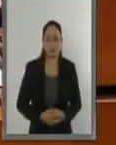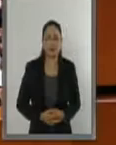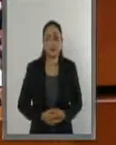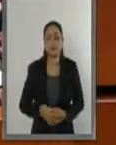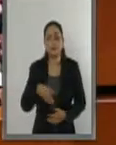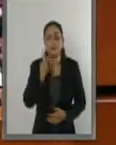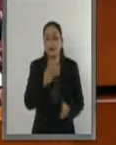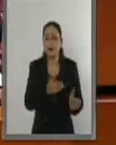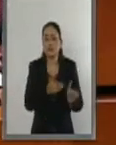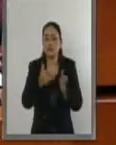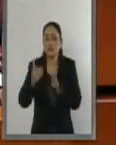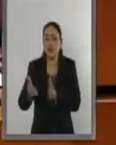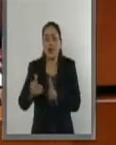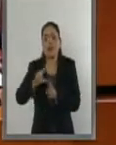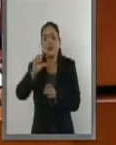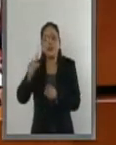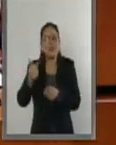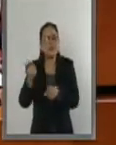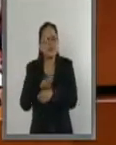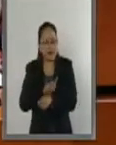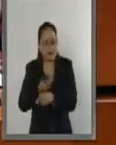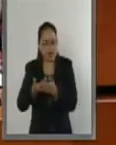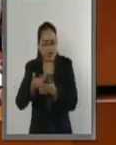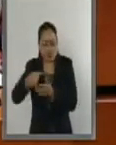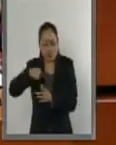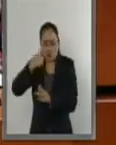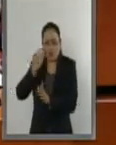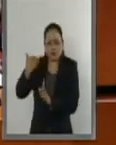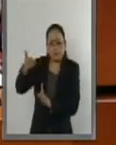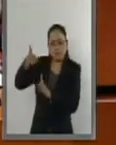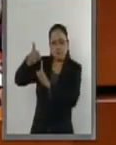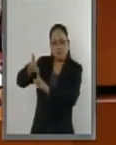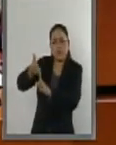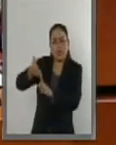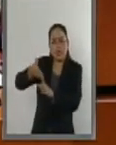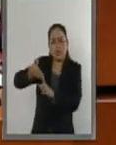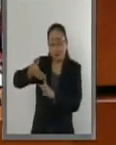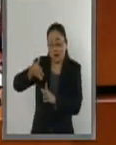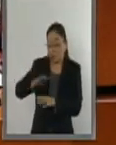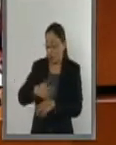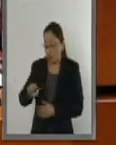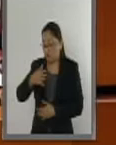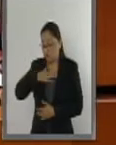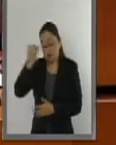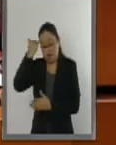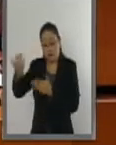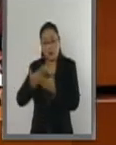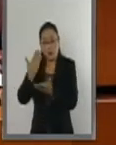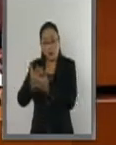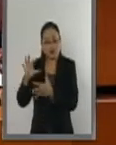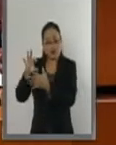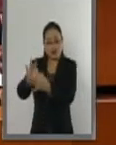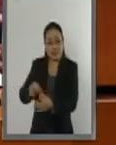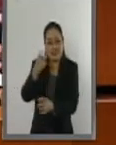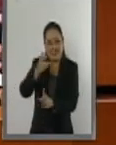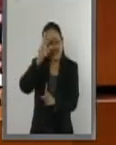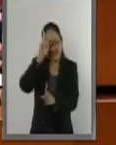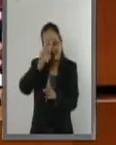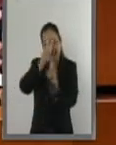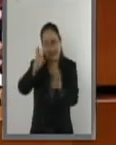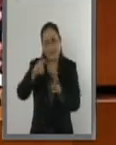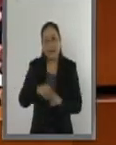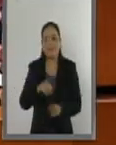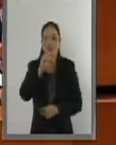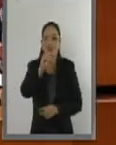un nuevo momento, y a eso me quiero referir, y esa es la búsqueda de esta iniciativa, que los ODS